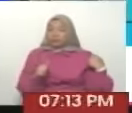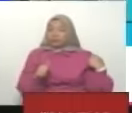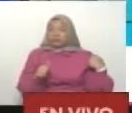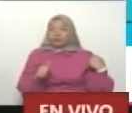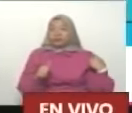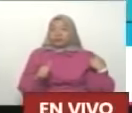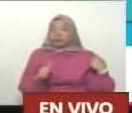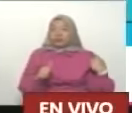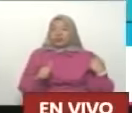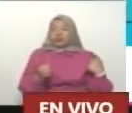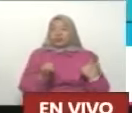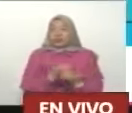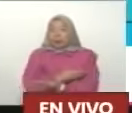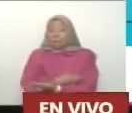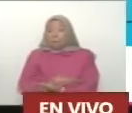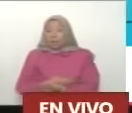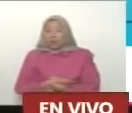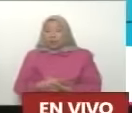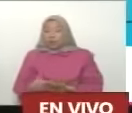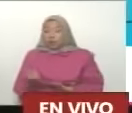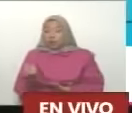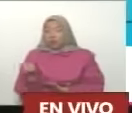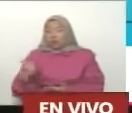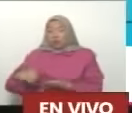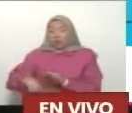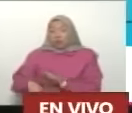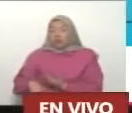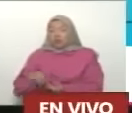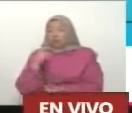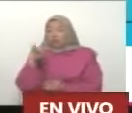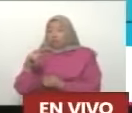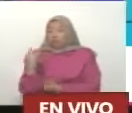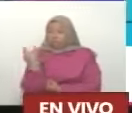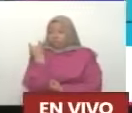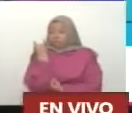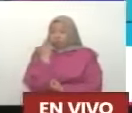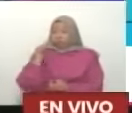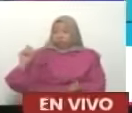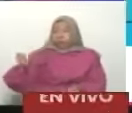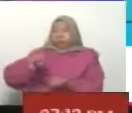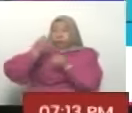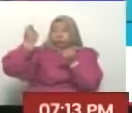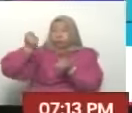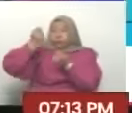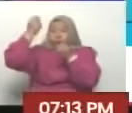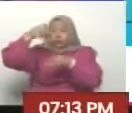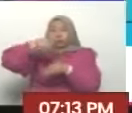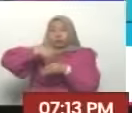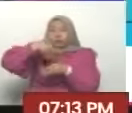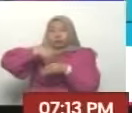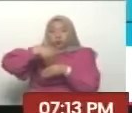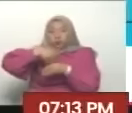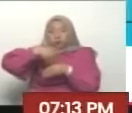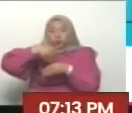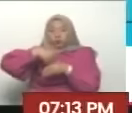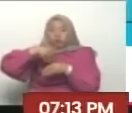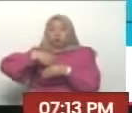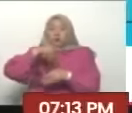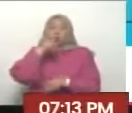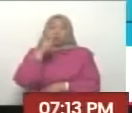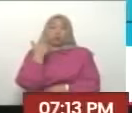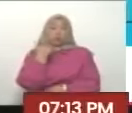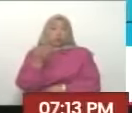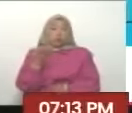multimillonarios bajo engaño en medio de una campaña electoral absolutamente inédita